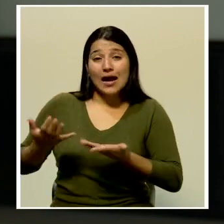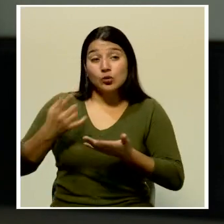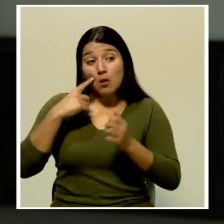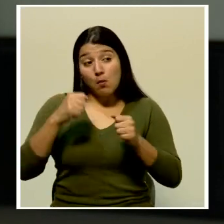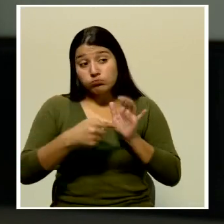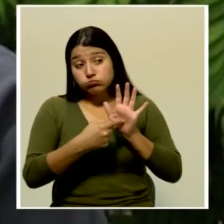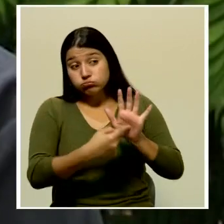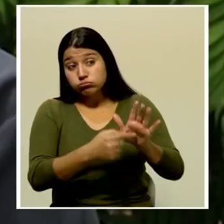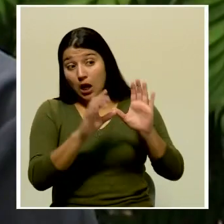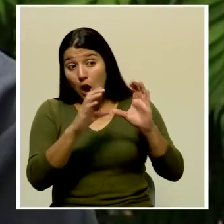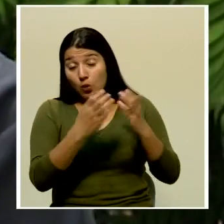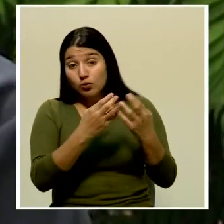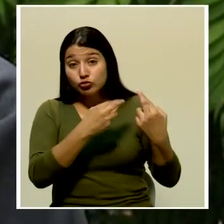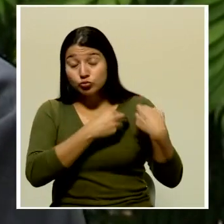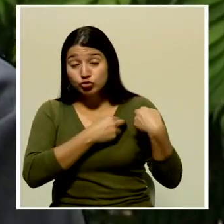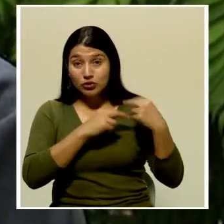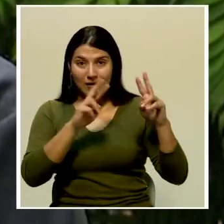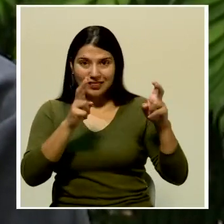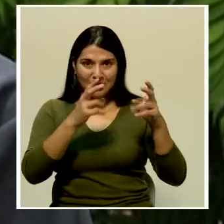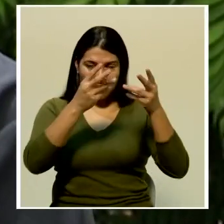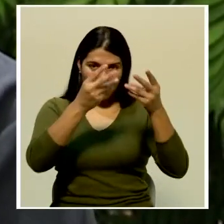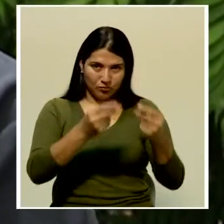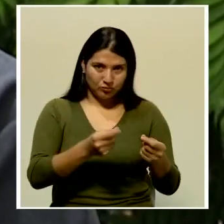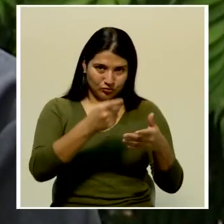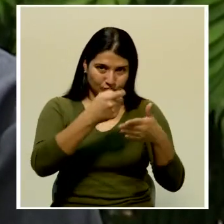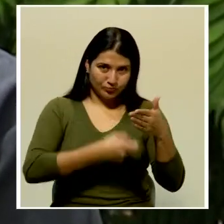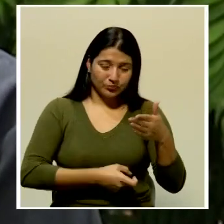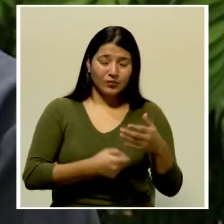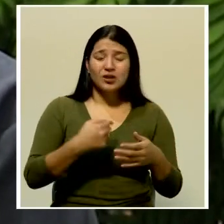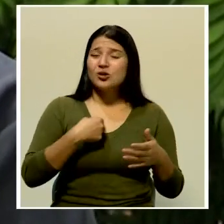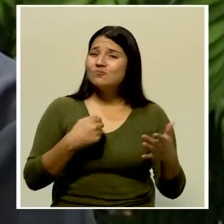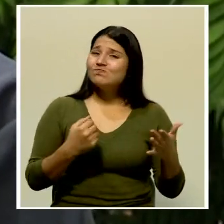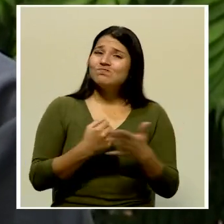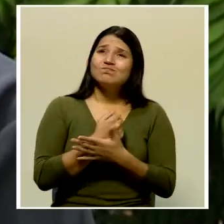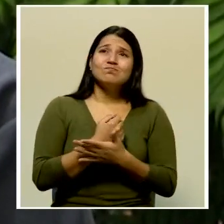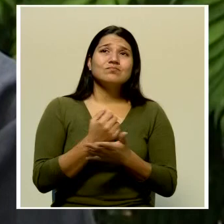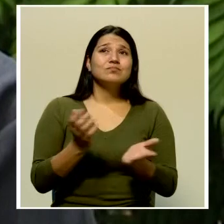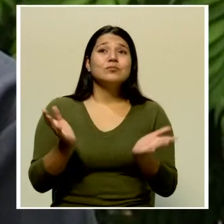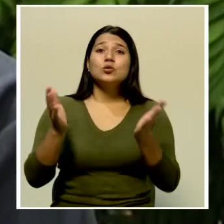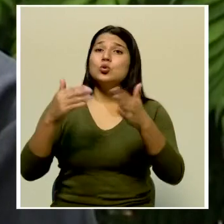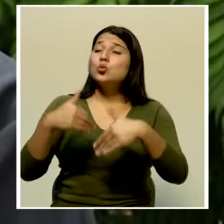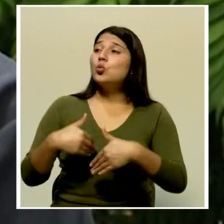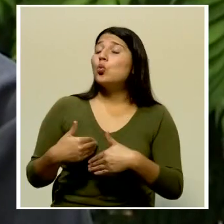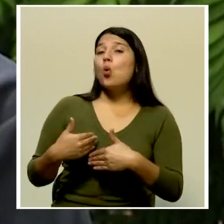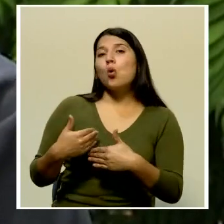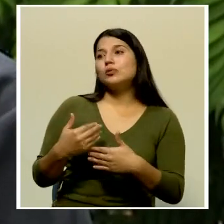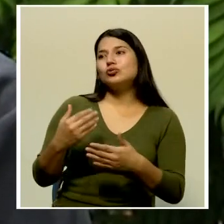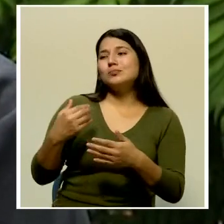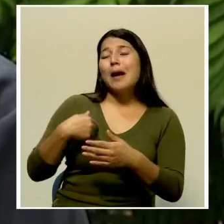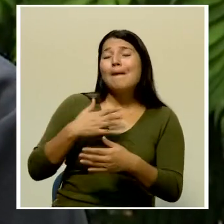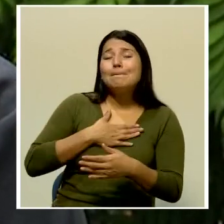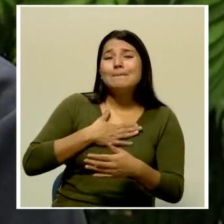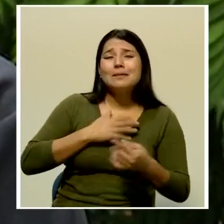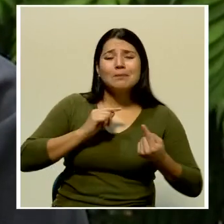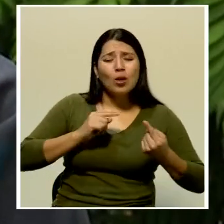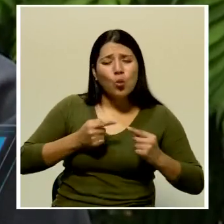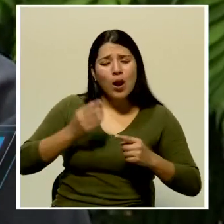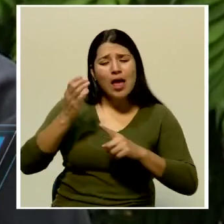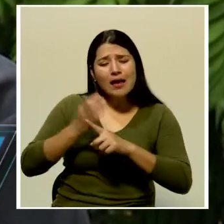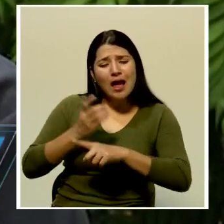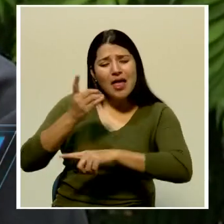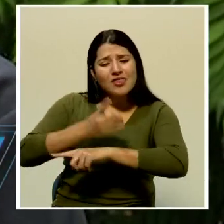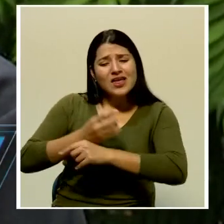Hacendarios. Veamos. Yo lamento cada día que pasa sin que haya presupuesto para el bono proteger, me duele personalmente lo que está